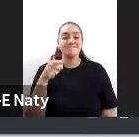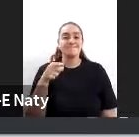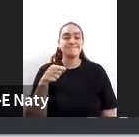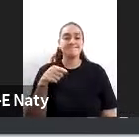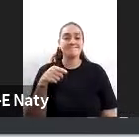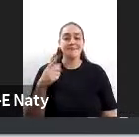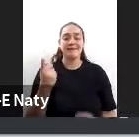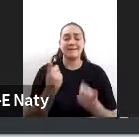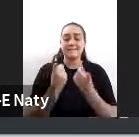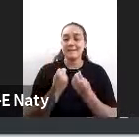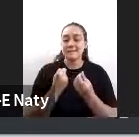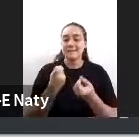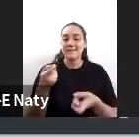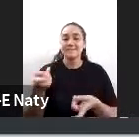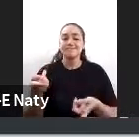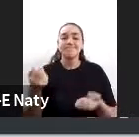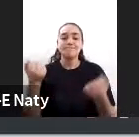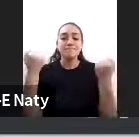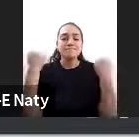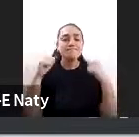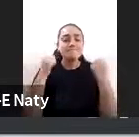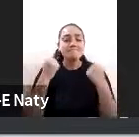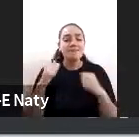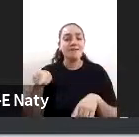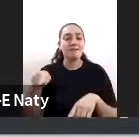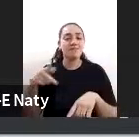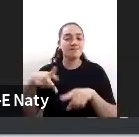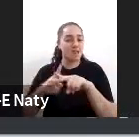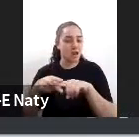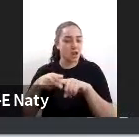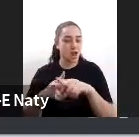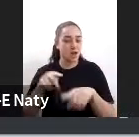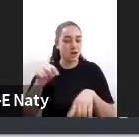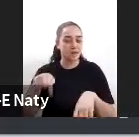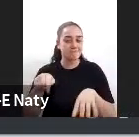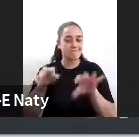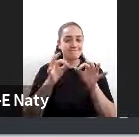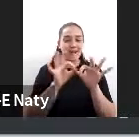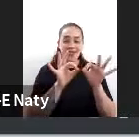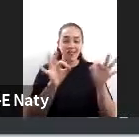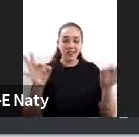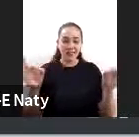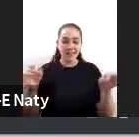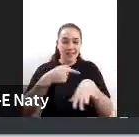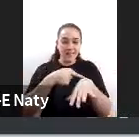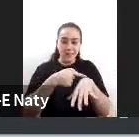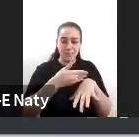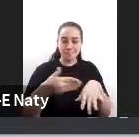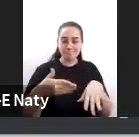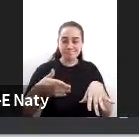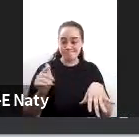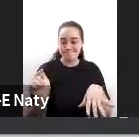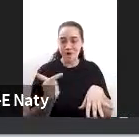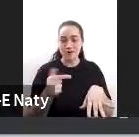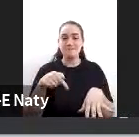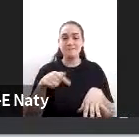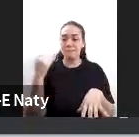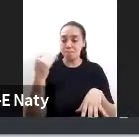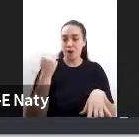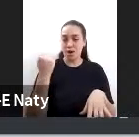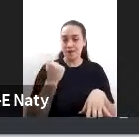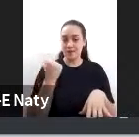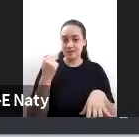y es ahí también donde se crea que por ahí nos sacan esta línea de tiempo pero es importante que lo sepan se crea el